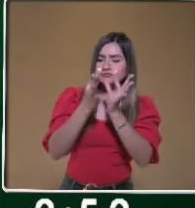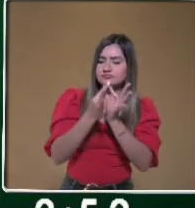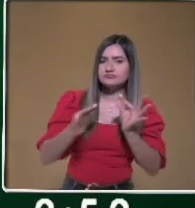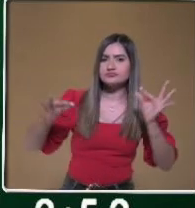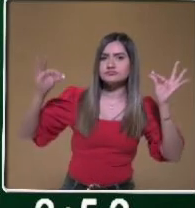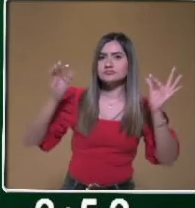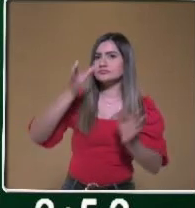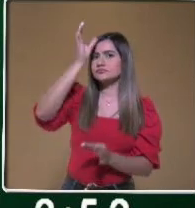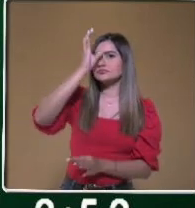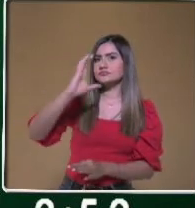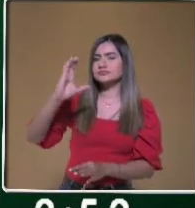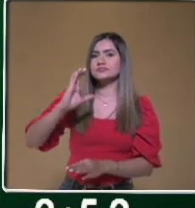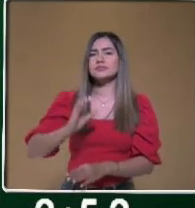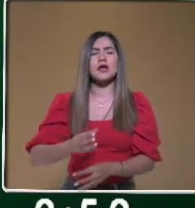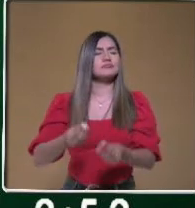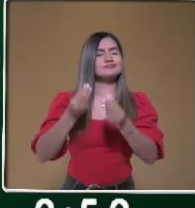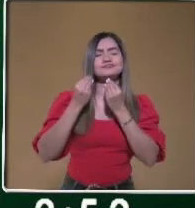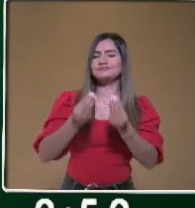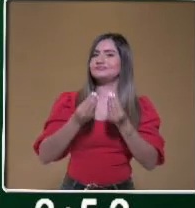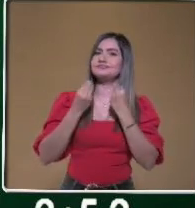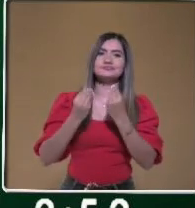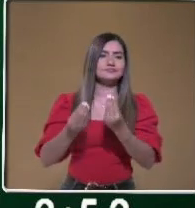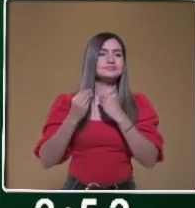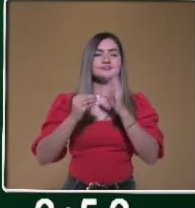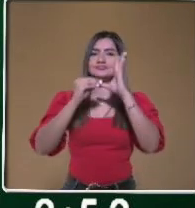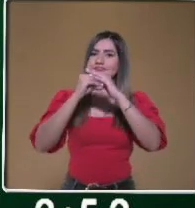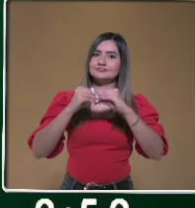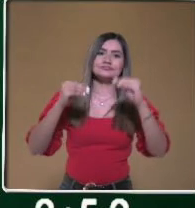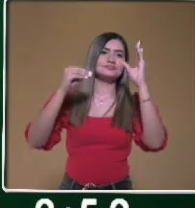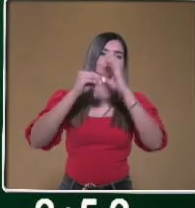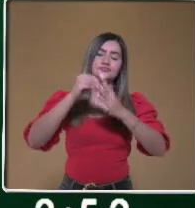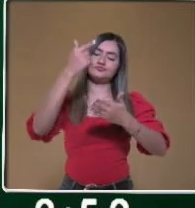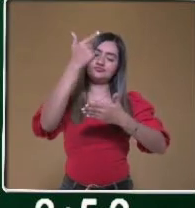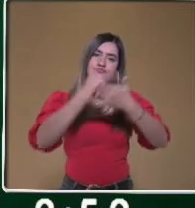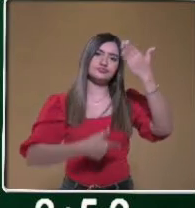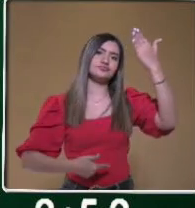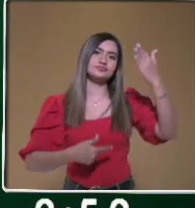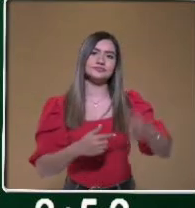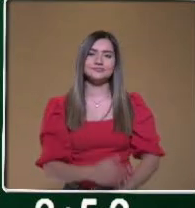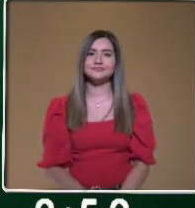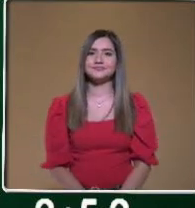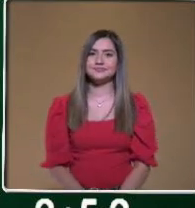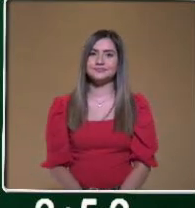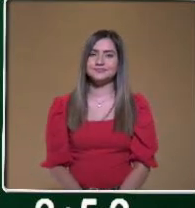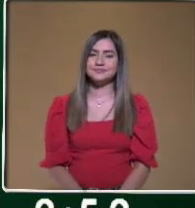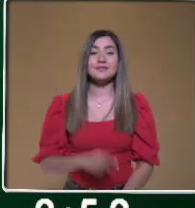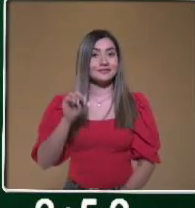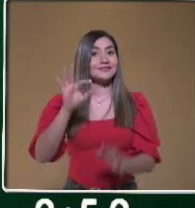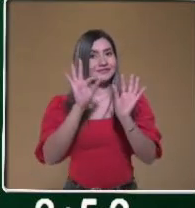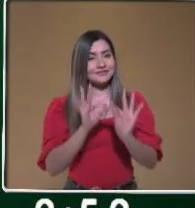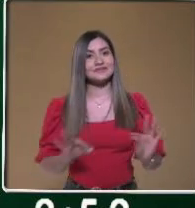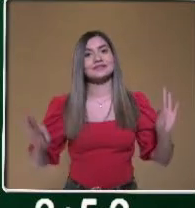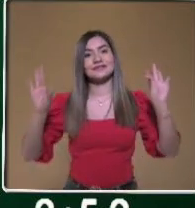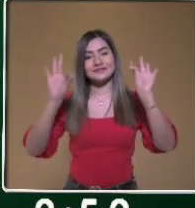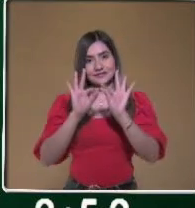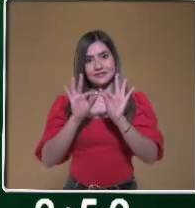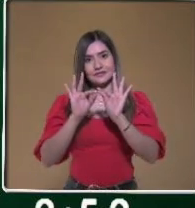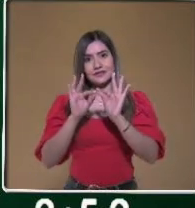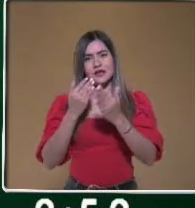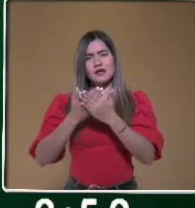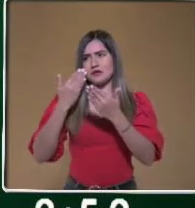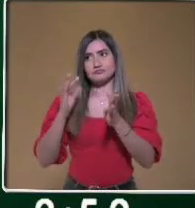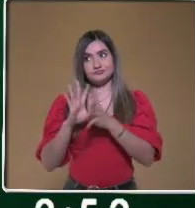Y le pudiéramos seguir porque la lista es bastante extensa. Algo muy importante, niños, que no hemos